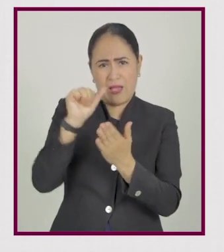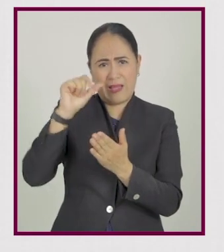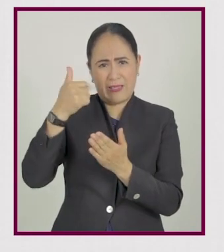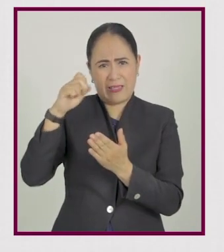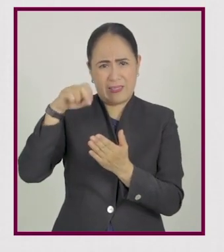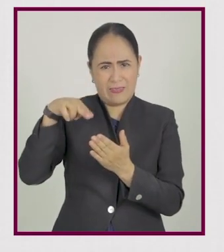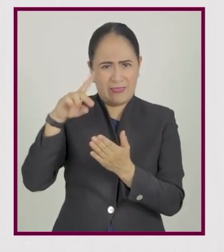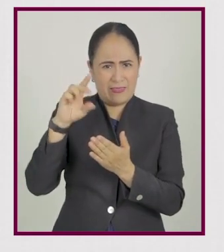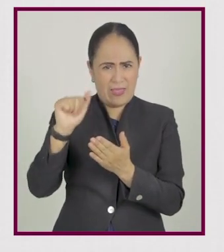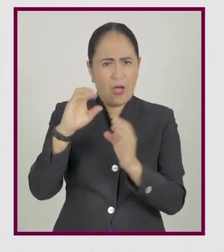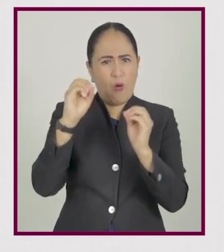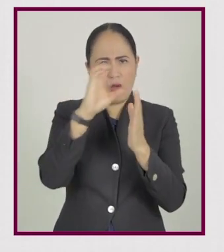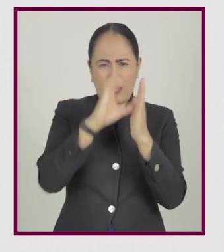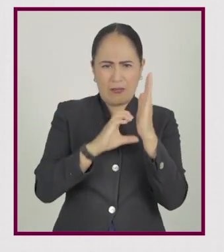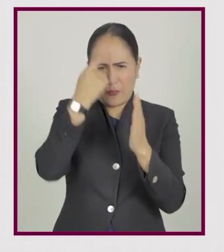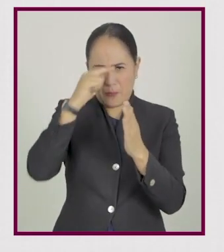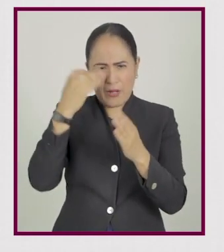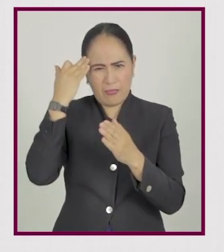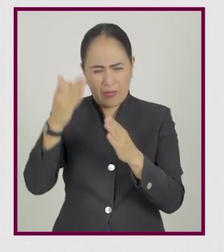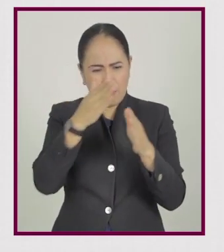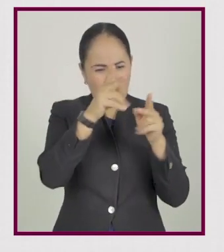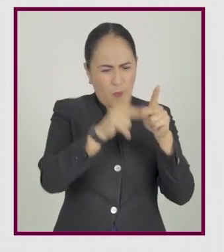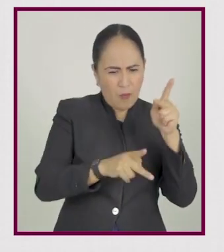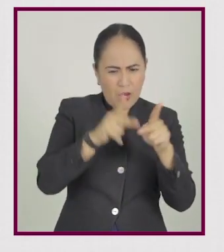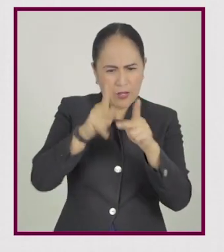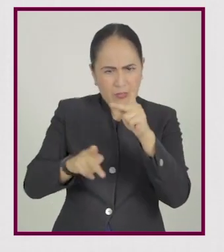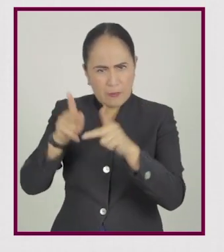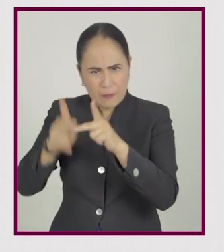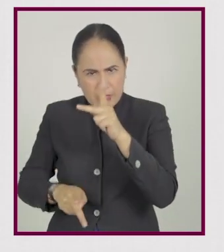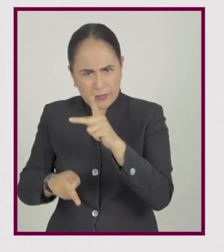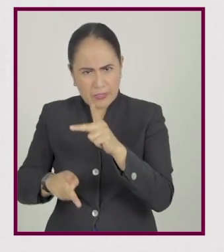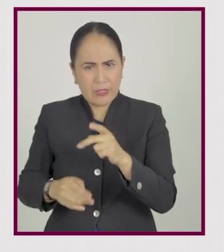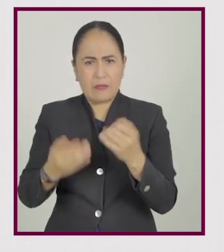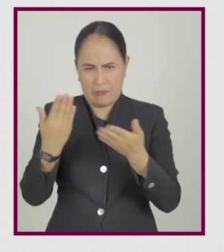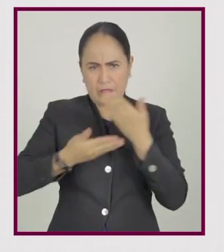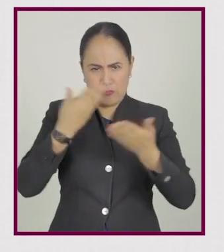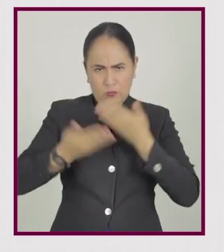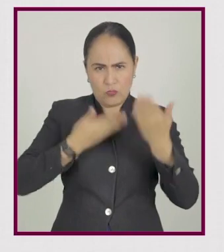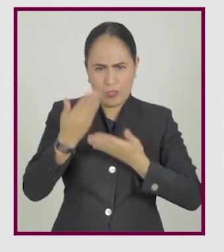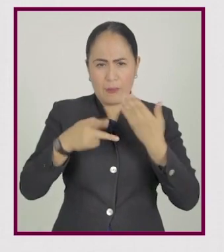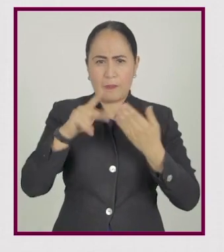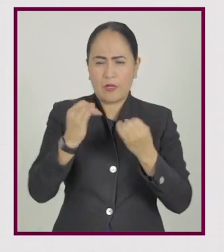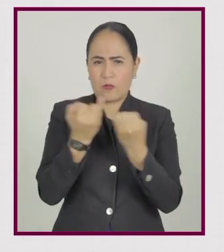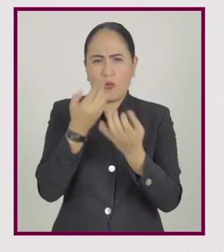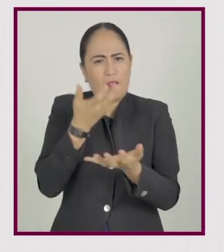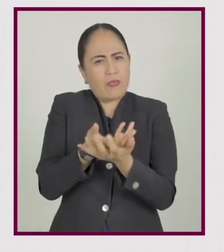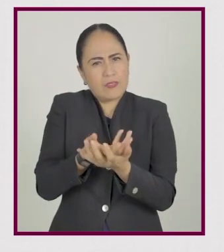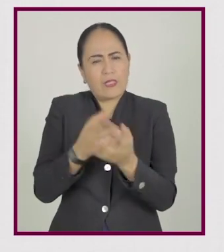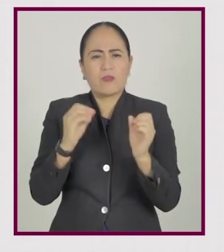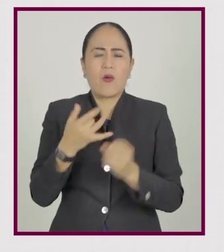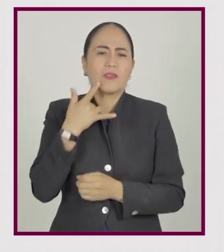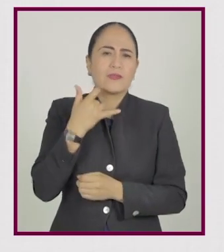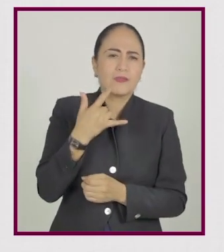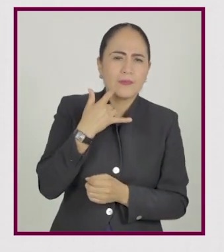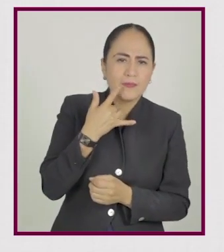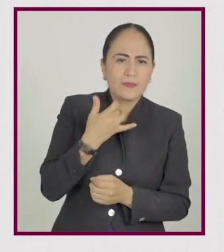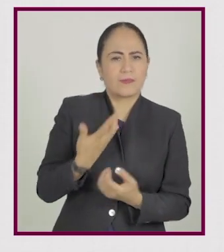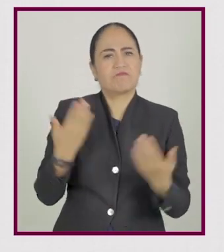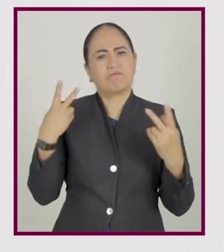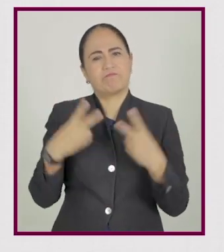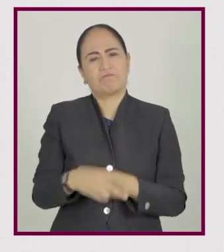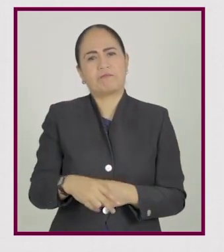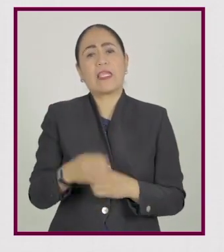calendario que te ayude a organizar los momentos para el estudio, pero también el momento para descansar o divertirte. Es